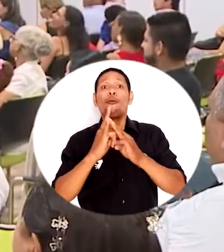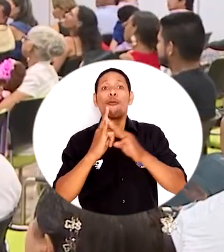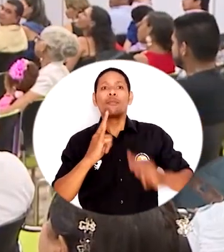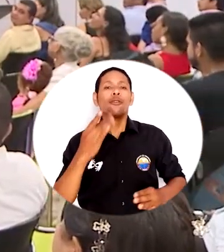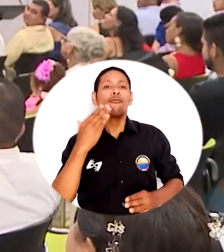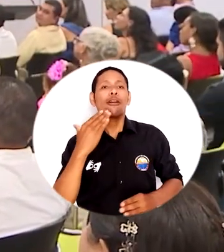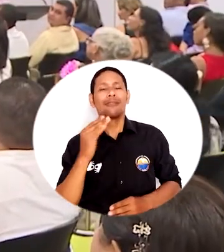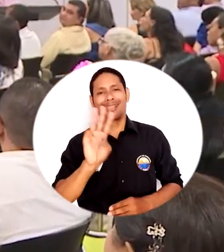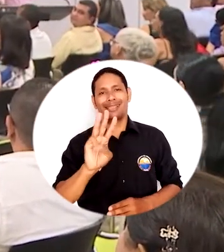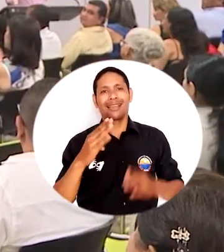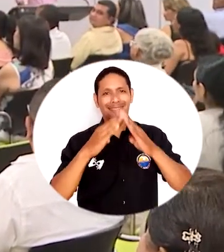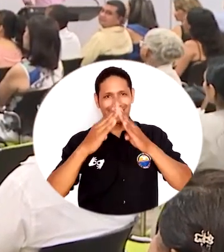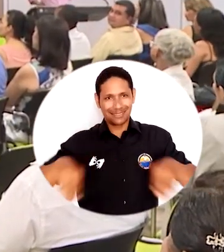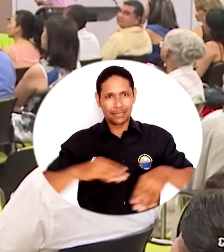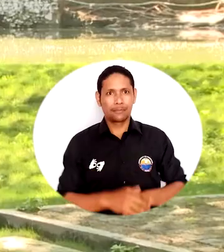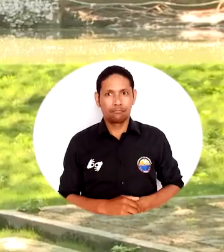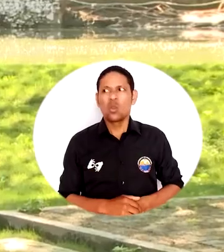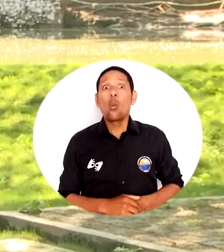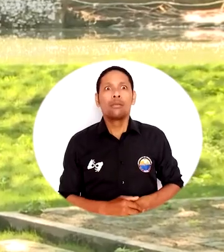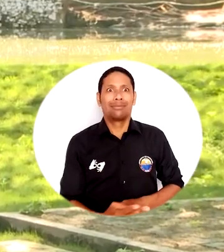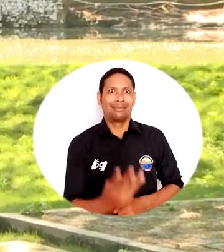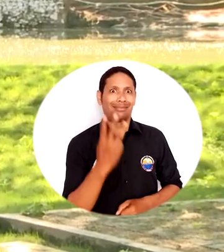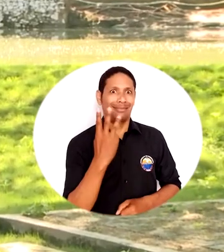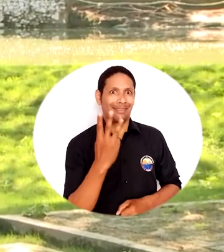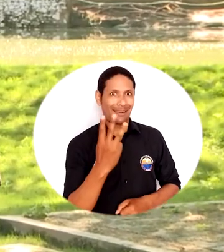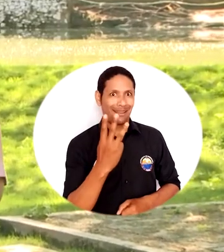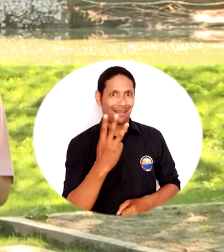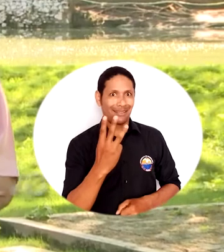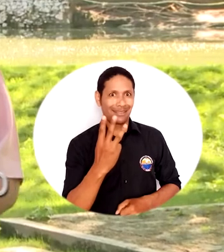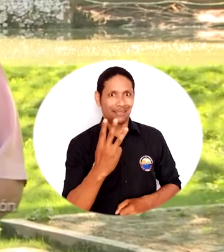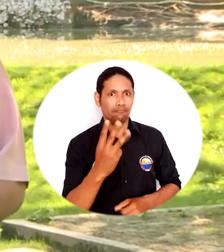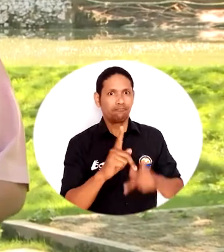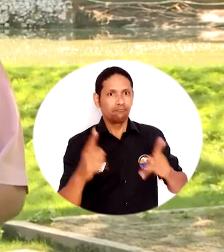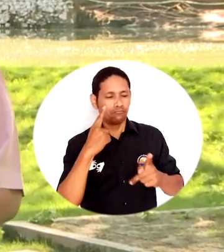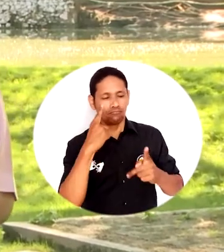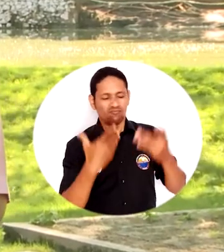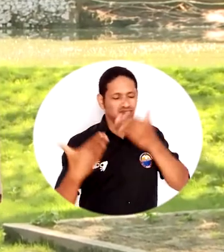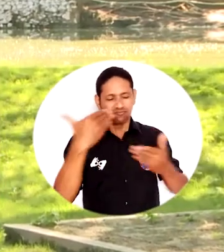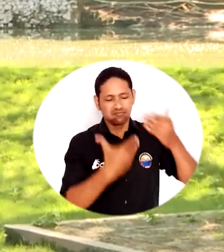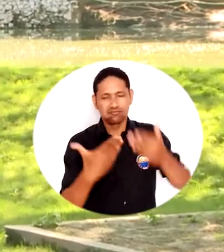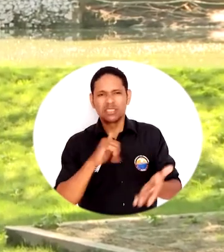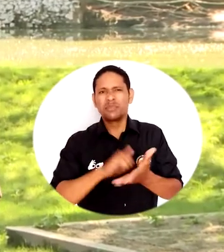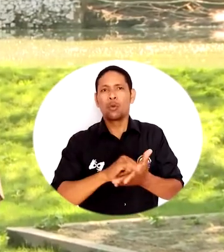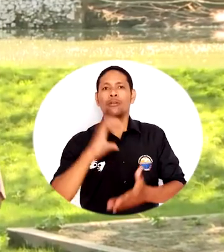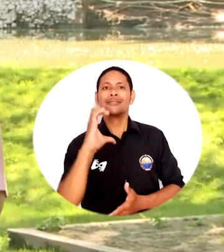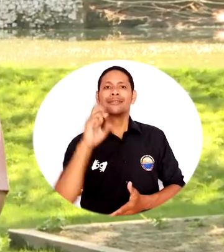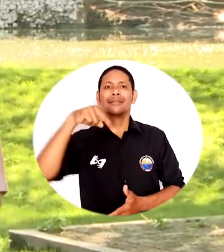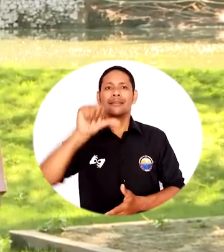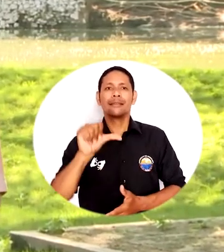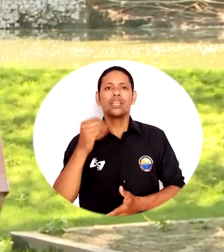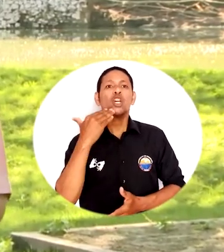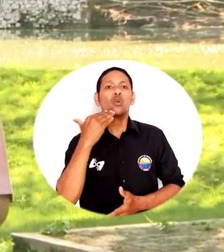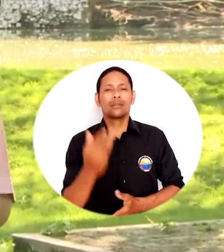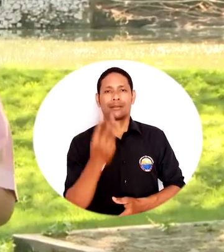evaluación será el 3 de diciembre. Tenemos visita de tres consejeros del CNA, del Consejo Nacional de Acreditación,